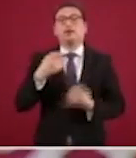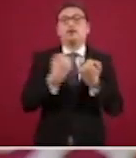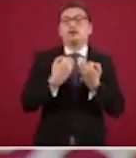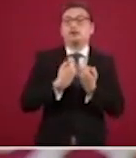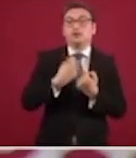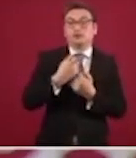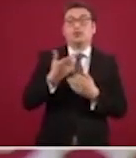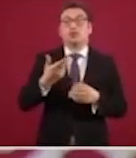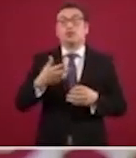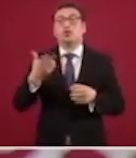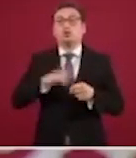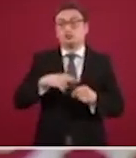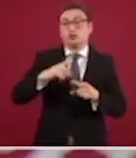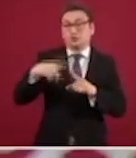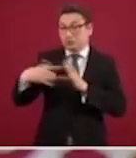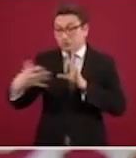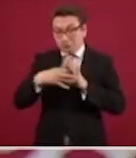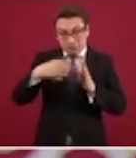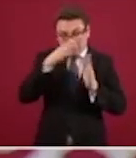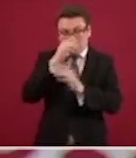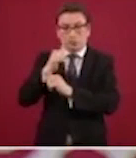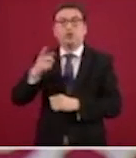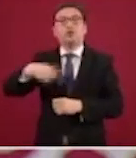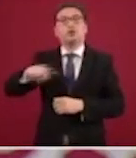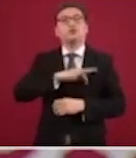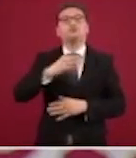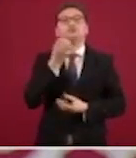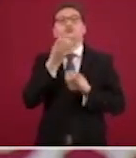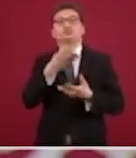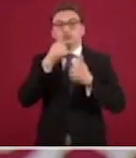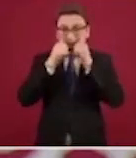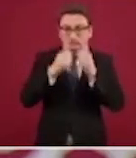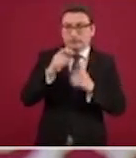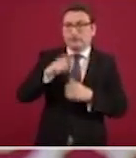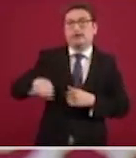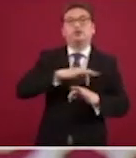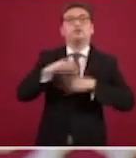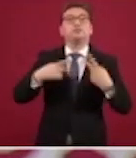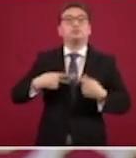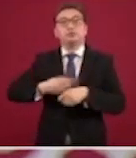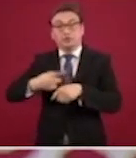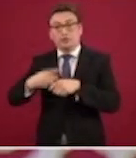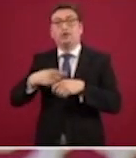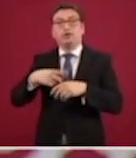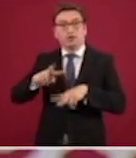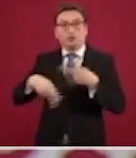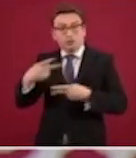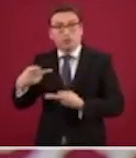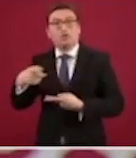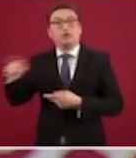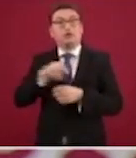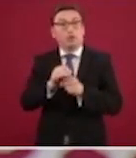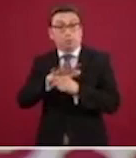y clínicas que se adhieren a los términos del convenio van a proporcionar atención a sus pacientes que la demanden con COVID